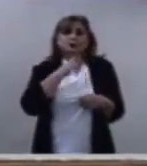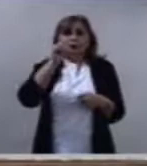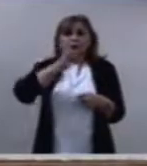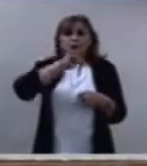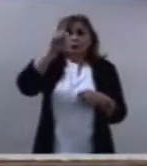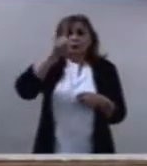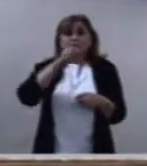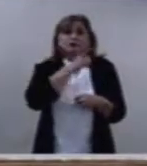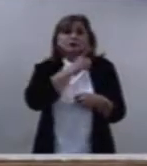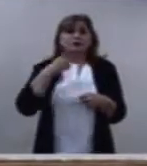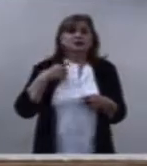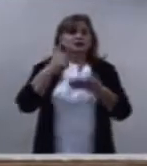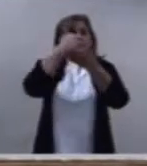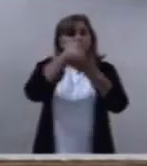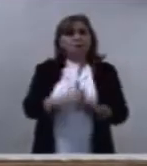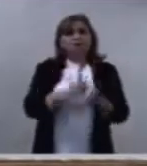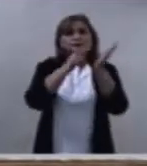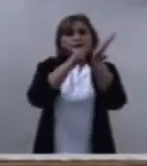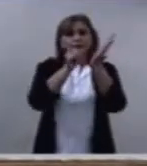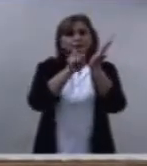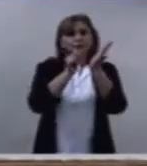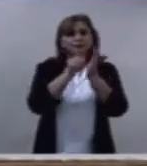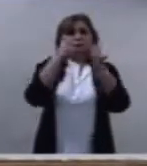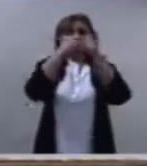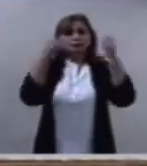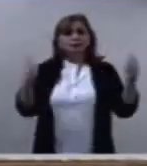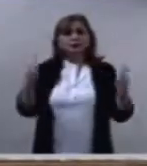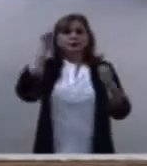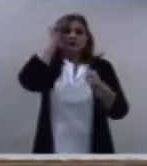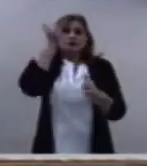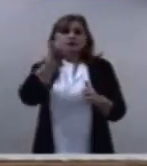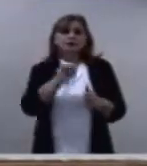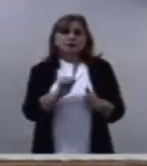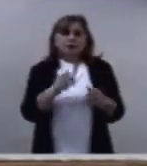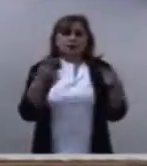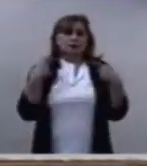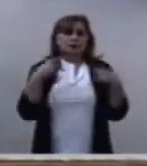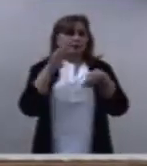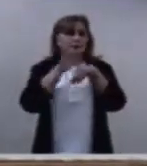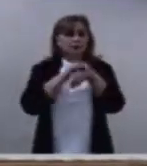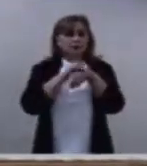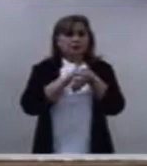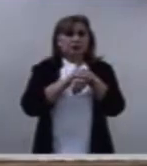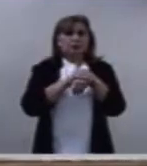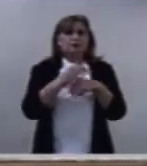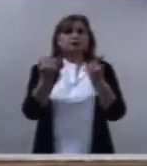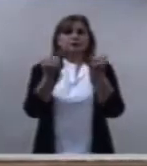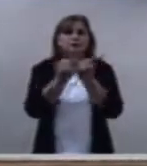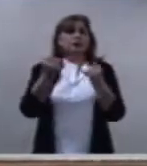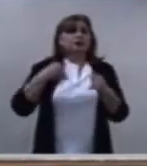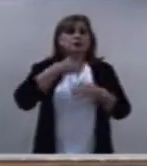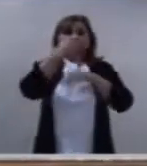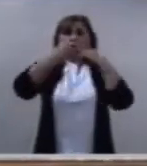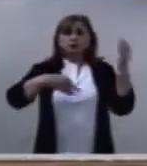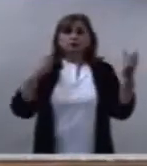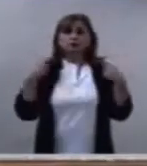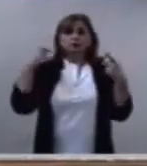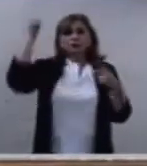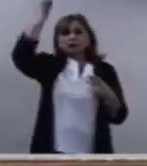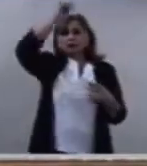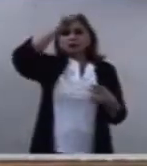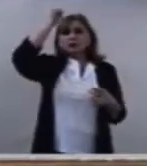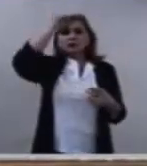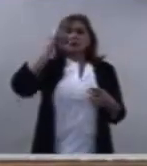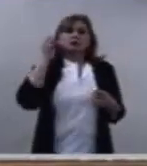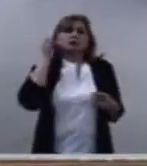corregir y también nosotros los sacerdotes su obispo tiene el